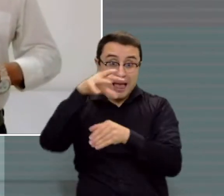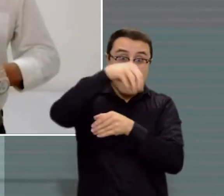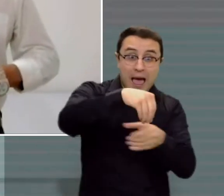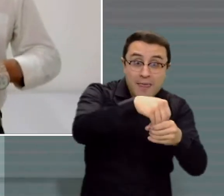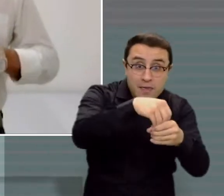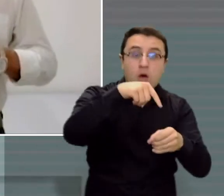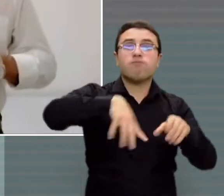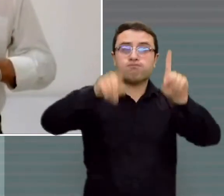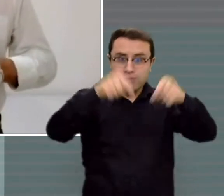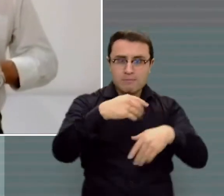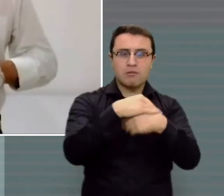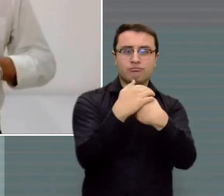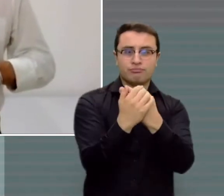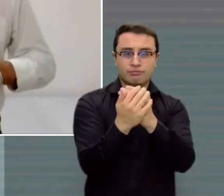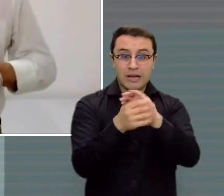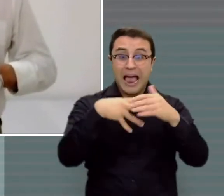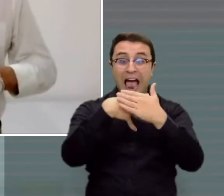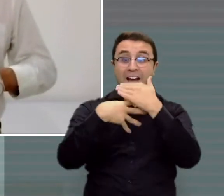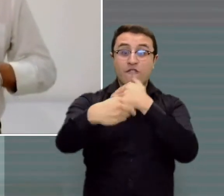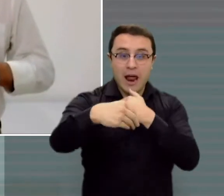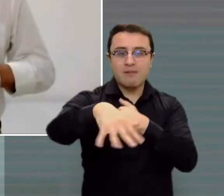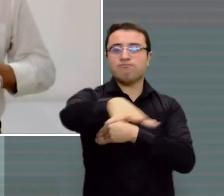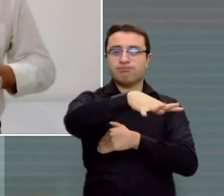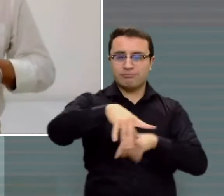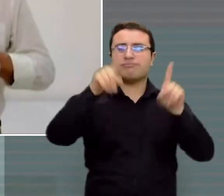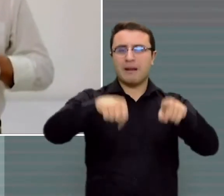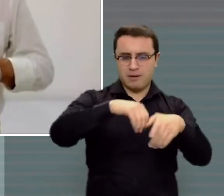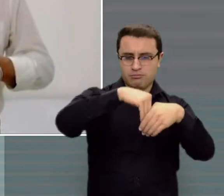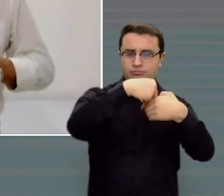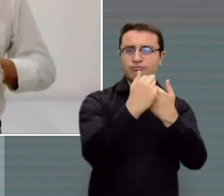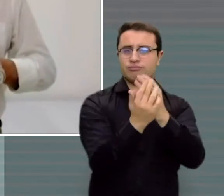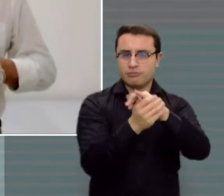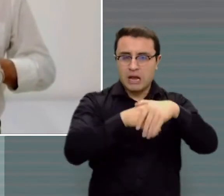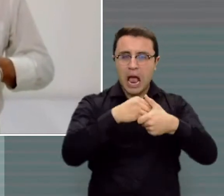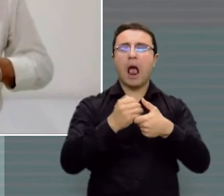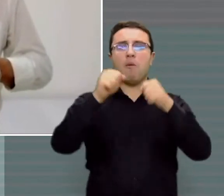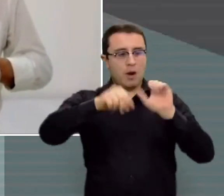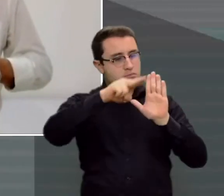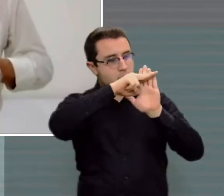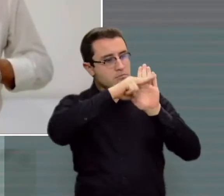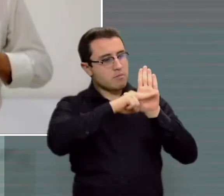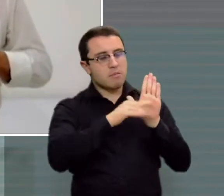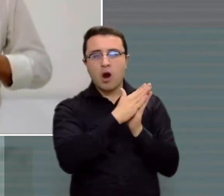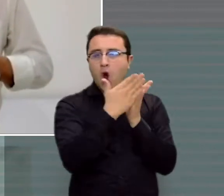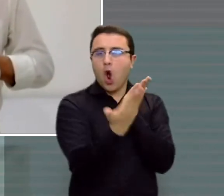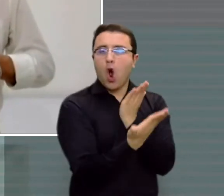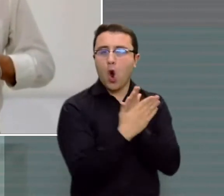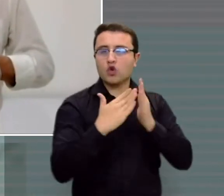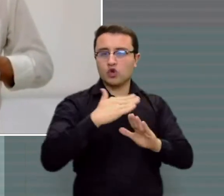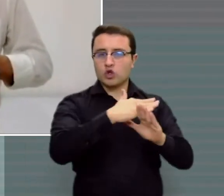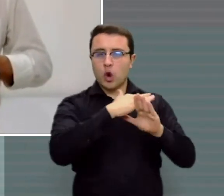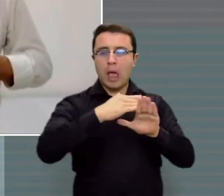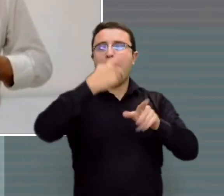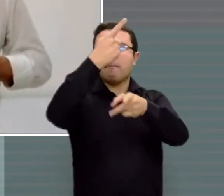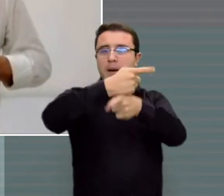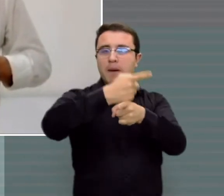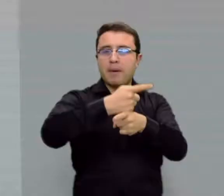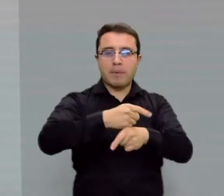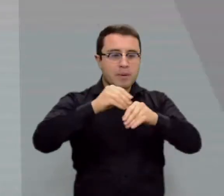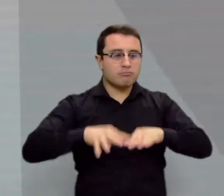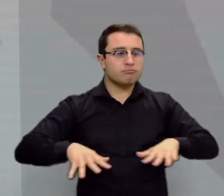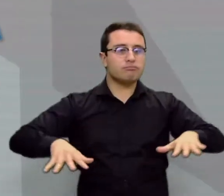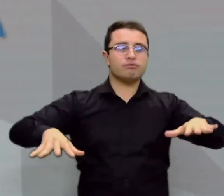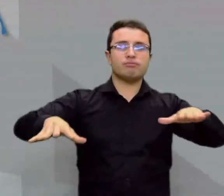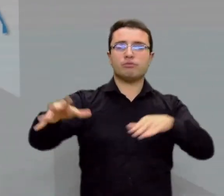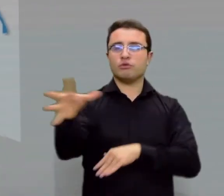de votación y de esta manera le estamos garantizando el cumplimiento de todos los protocolos de bioseguridad a toda la ciudadanía en general.